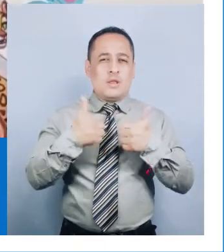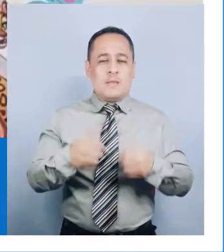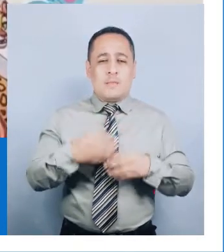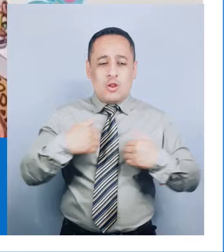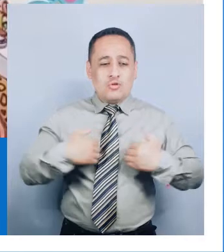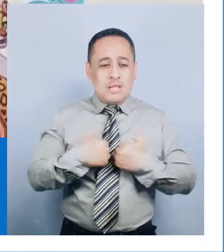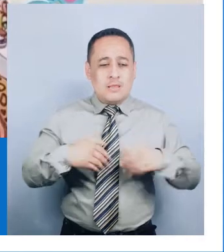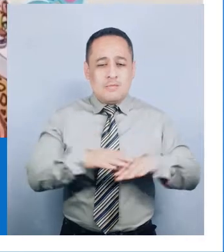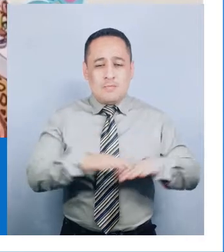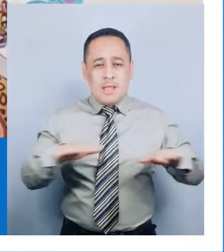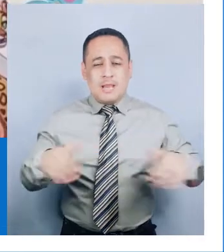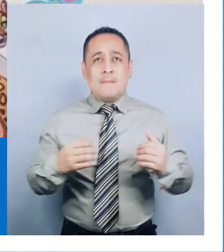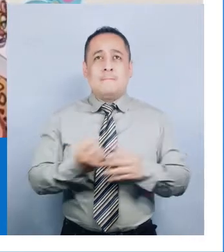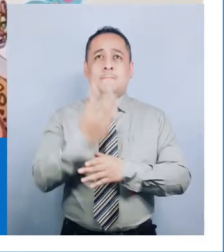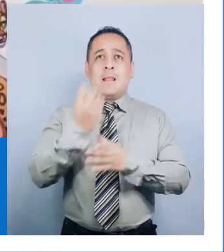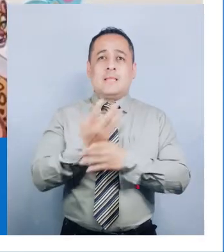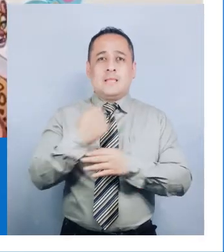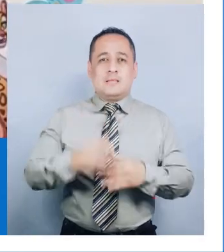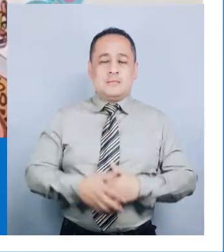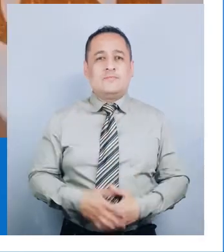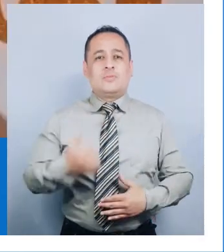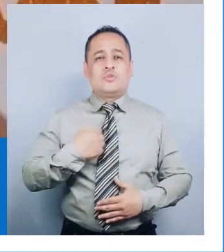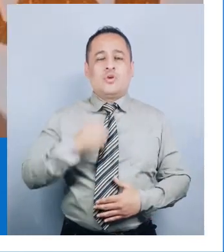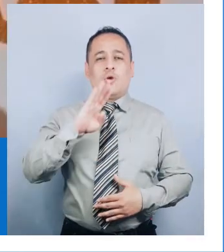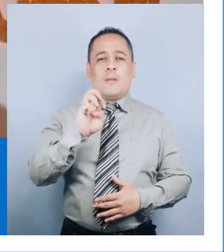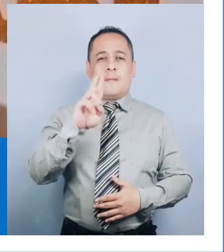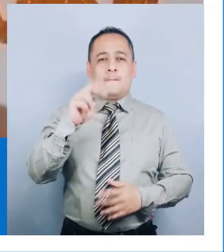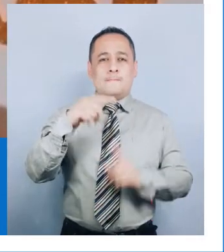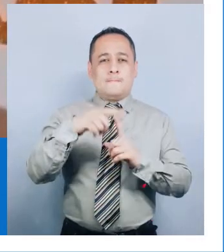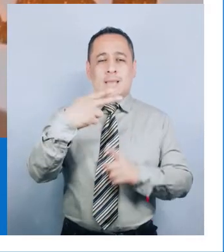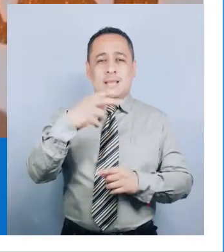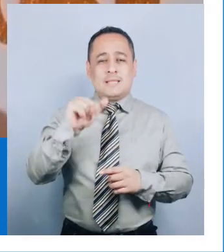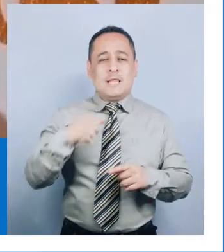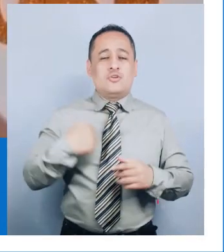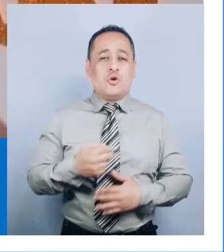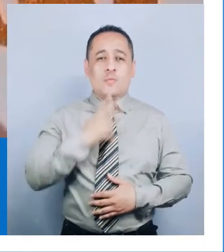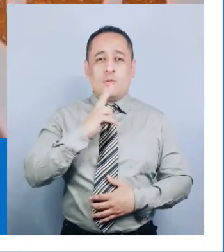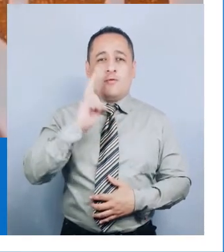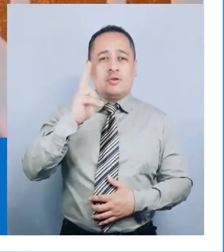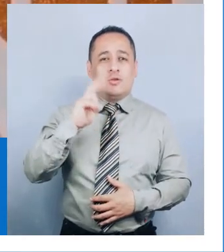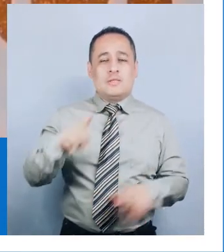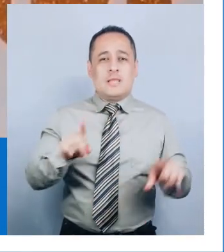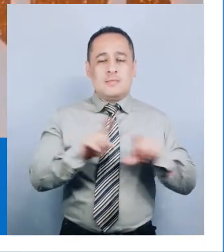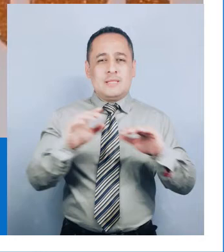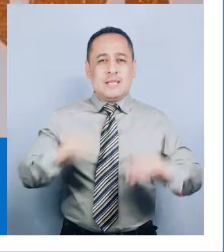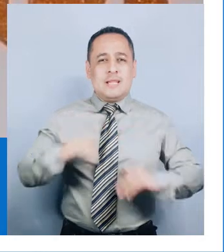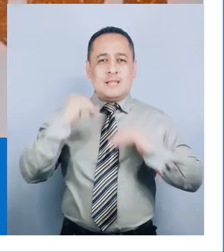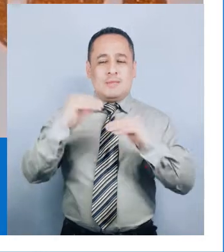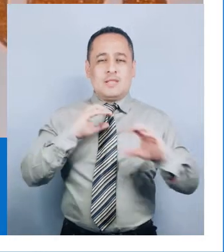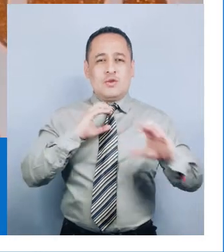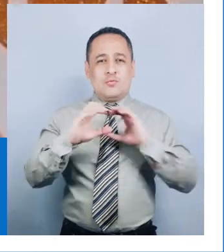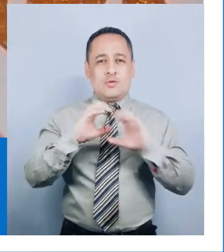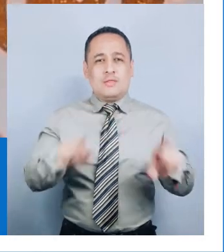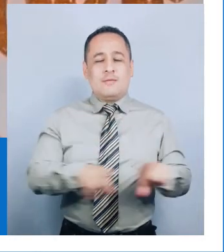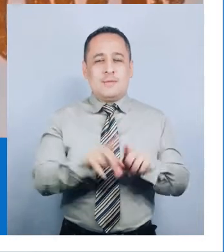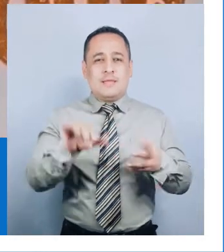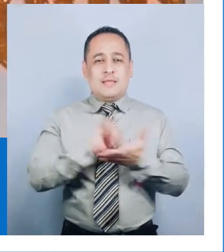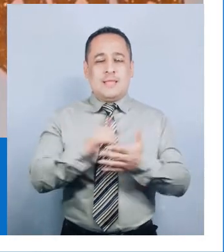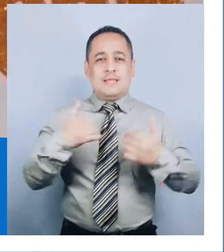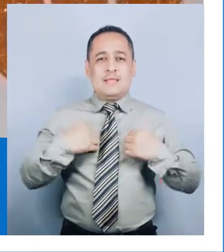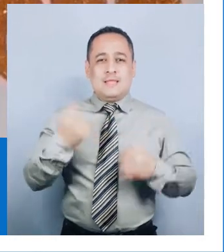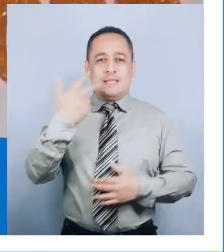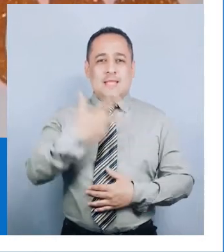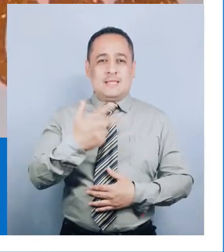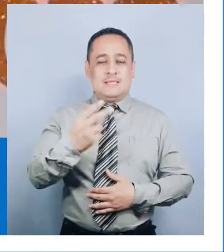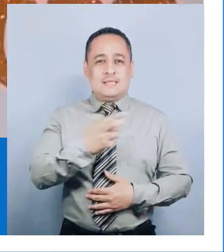para los animales, las plantas y los humanos. Soy Berta Flores Navarro, docente del área de comunicación